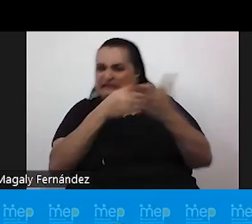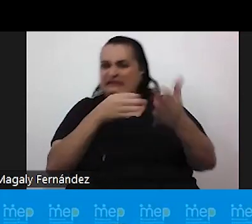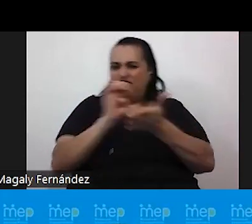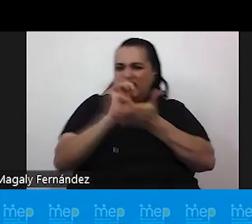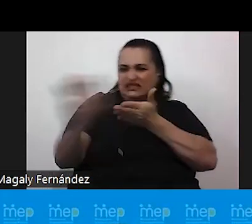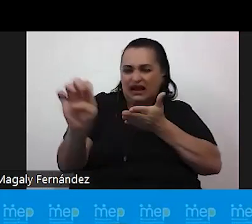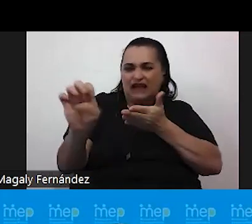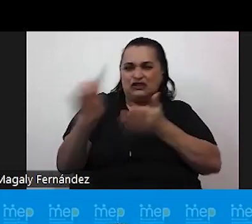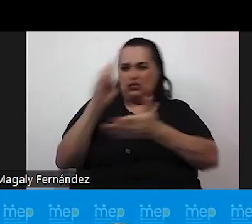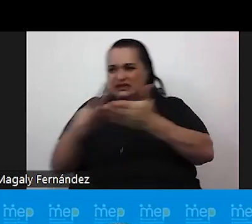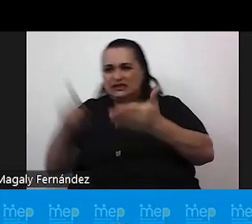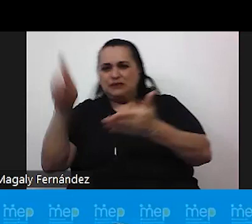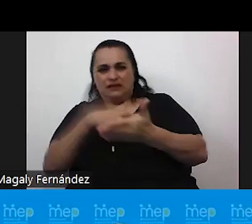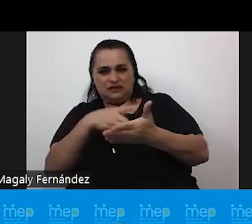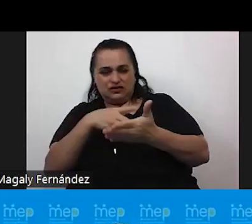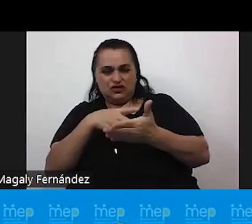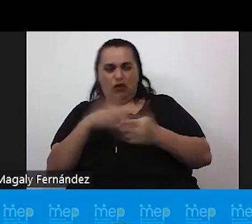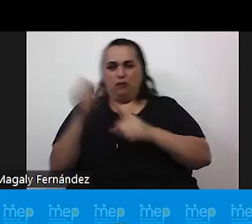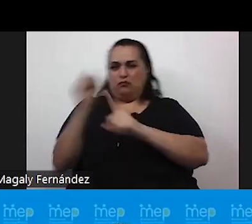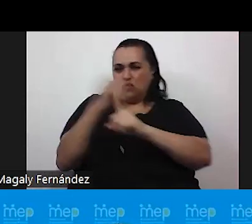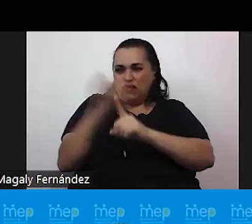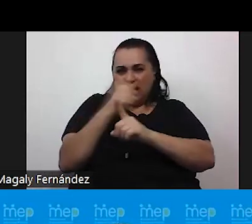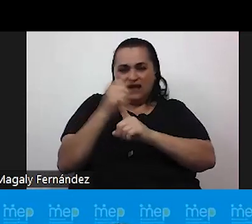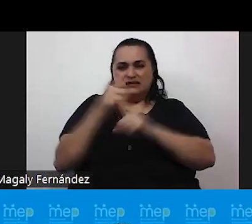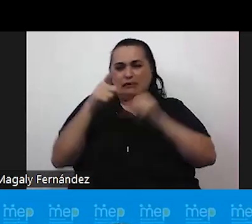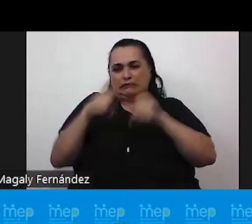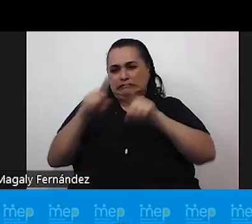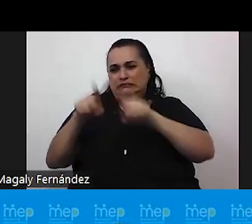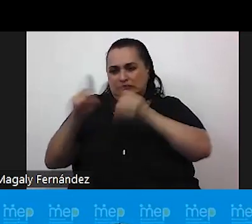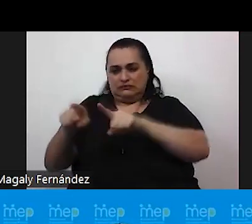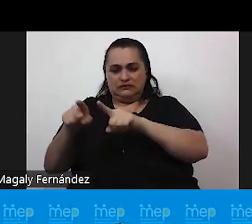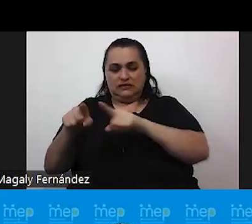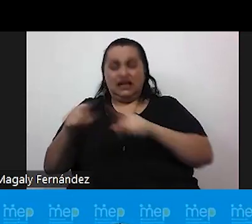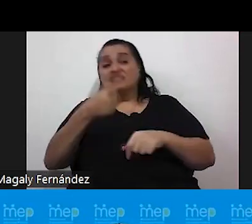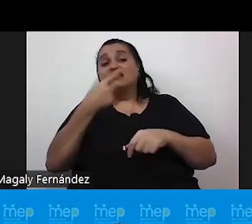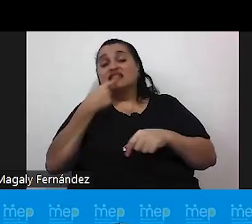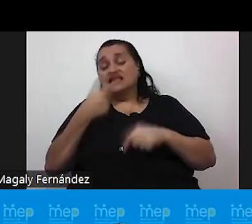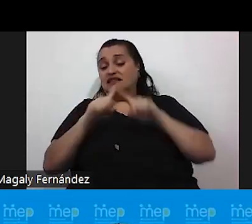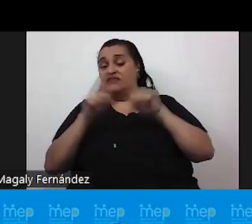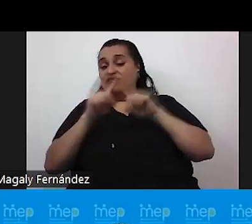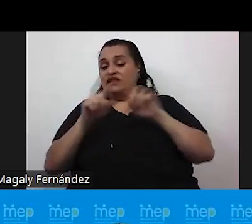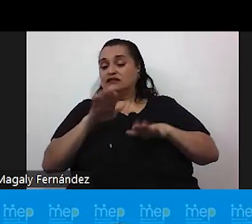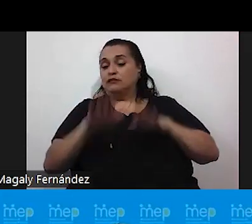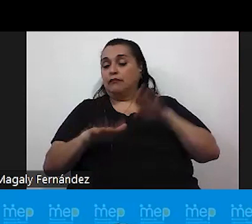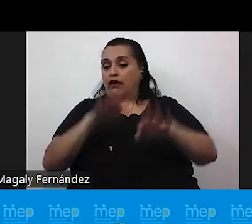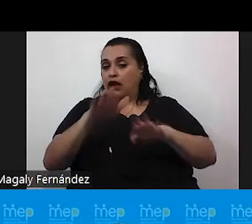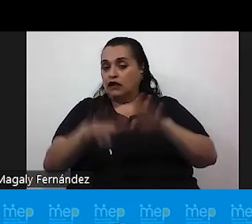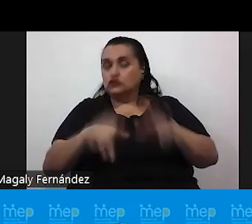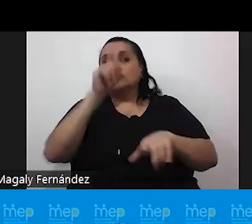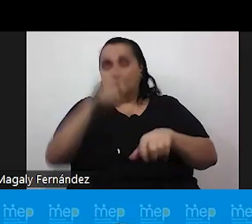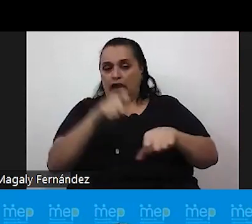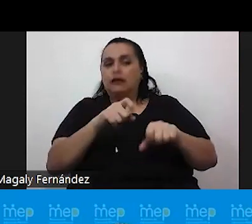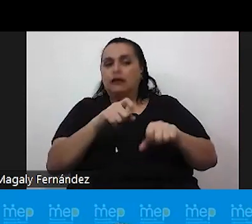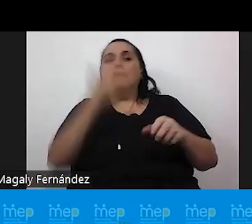la discriminación la violencia nos indican que hay una serie de pasos donde tenemos que llamar para hacer algunas